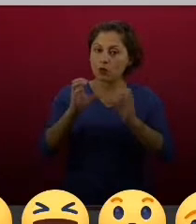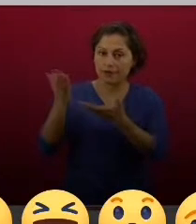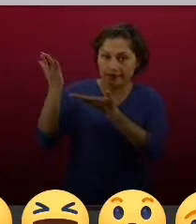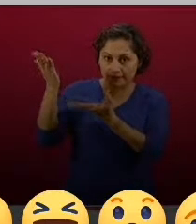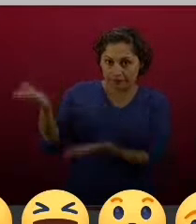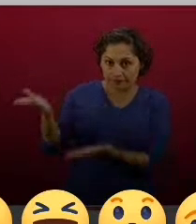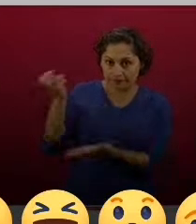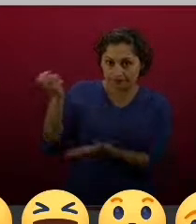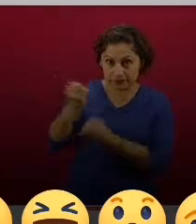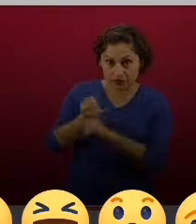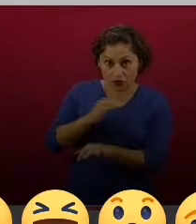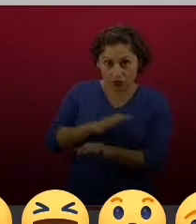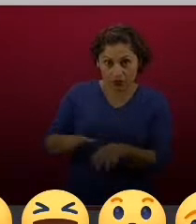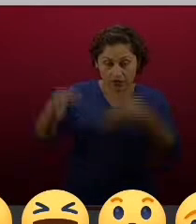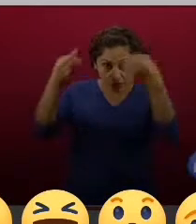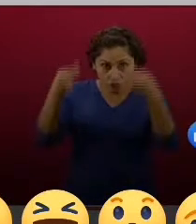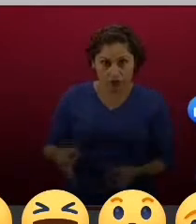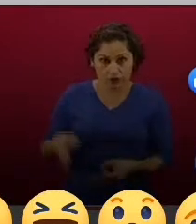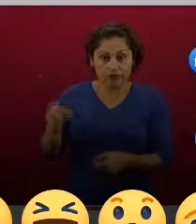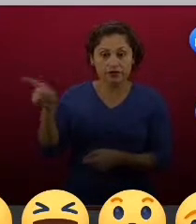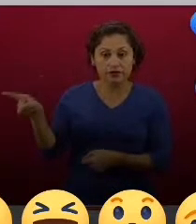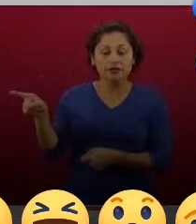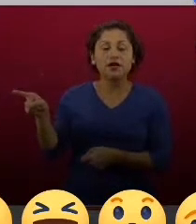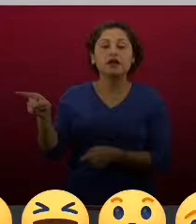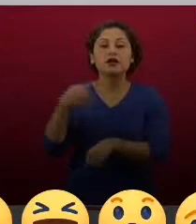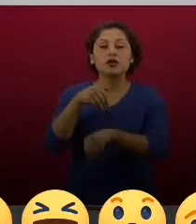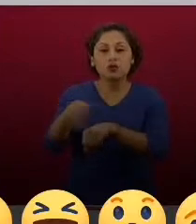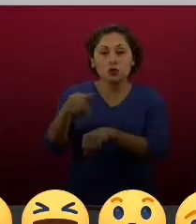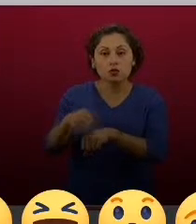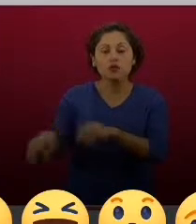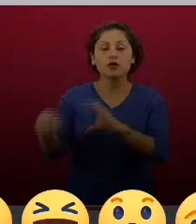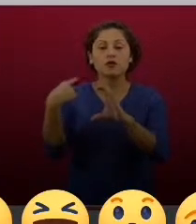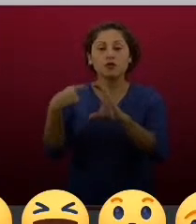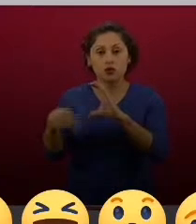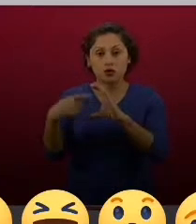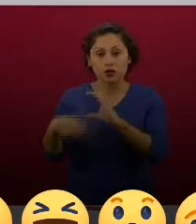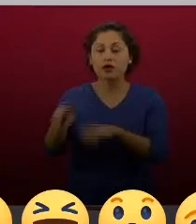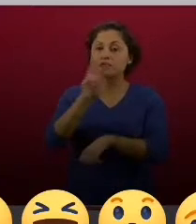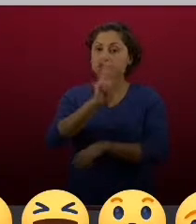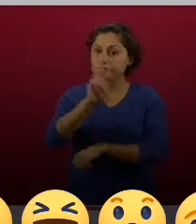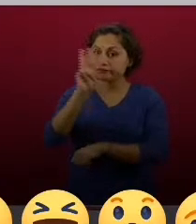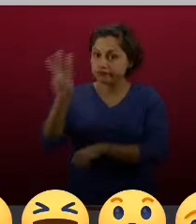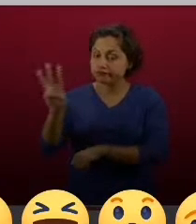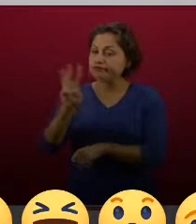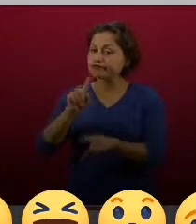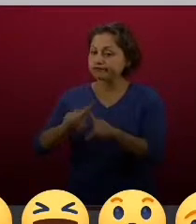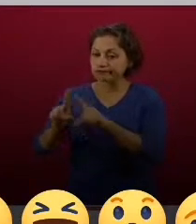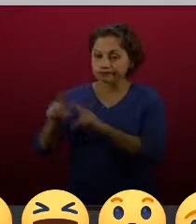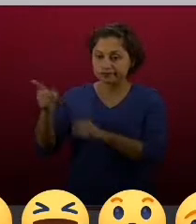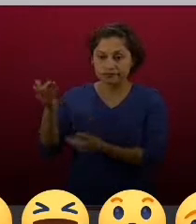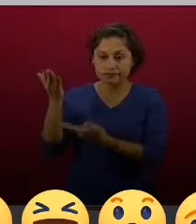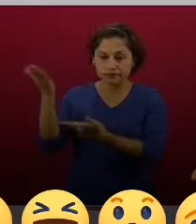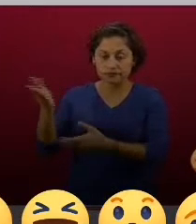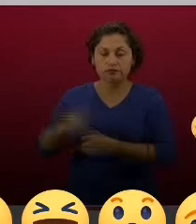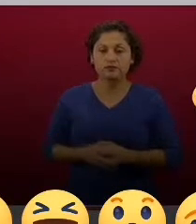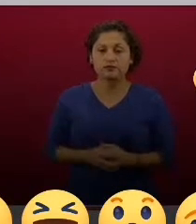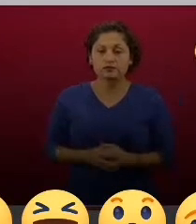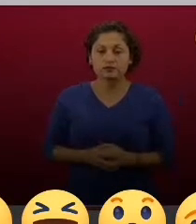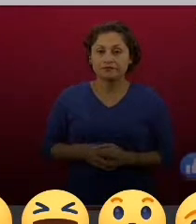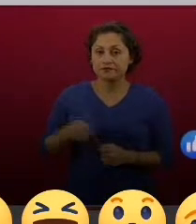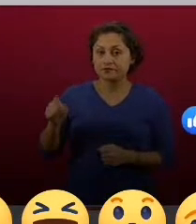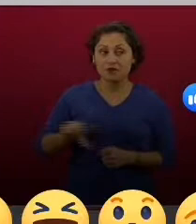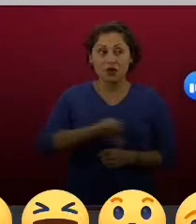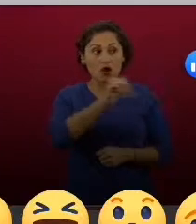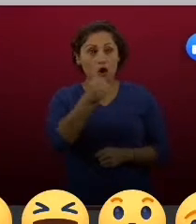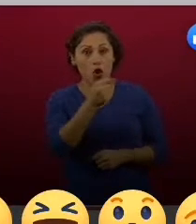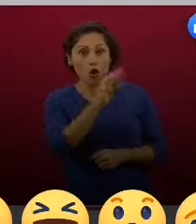mi cuenta infonavit.org.mx o empresarios.infonavit.org.mx. No hay otras páginas